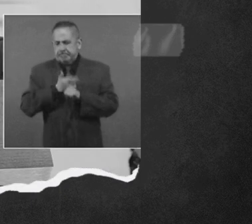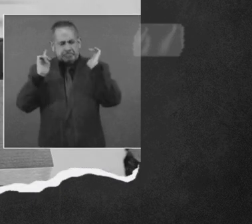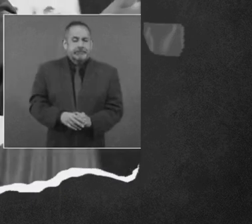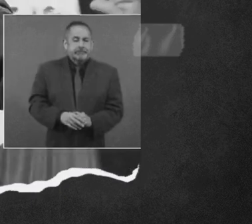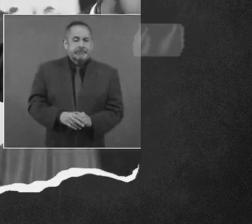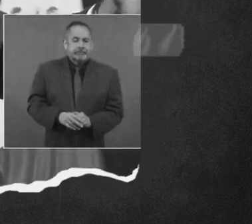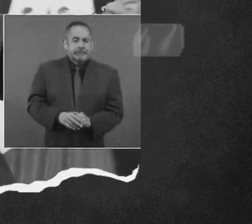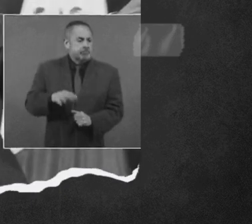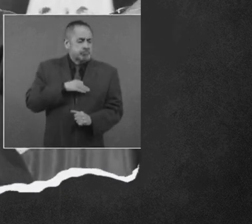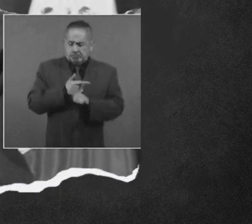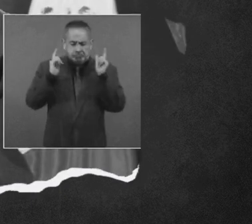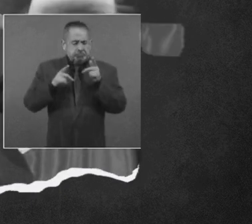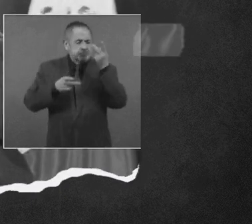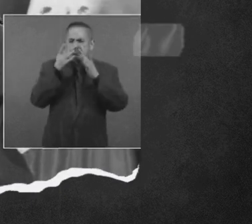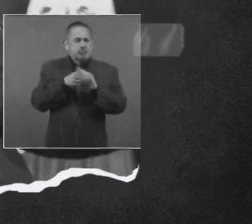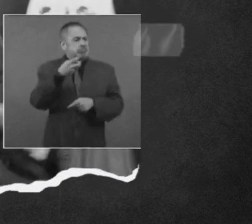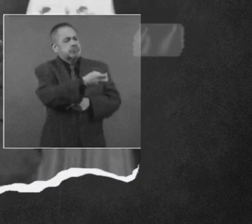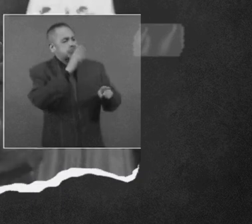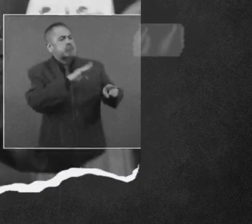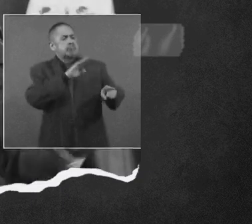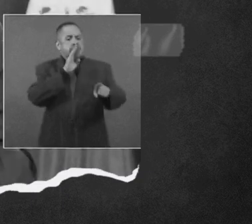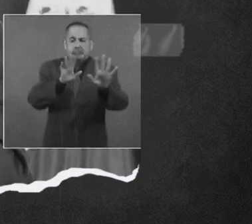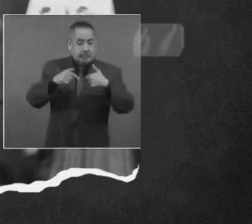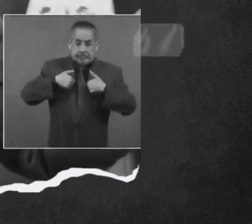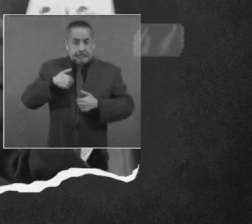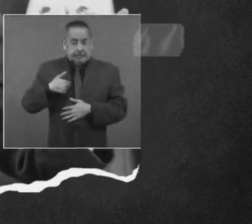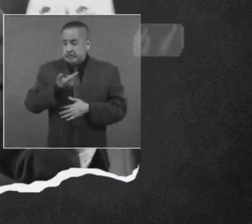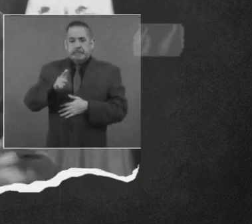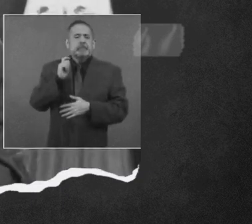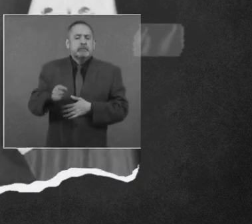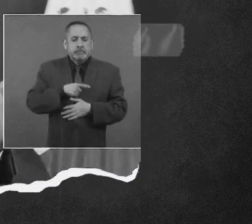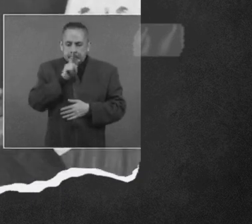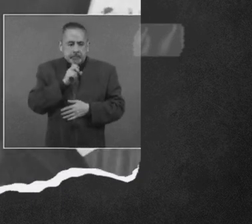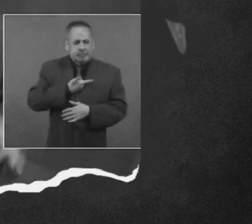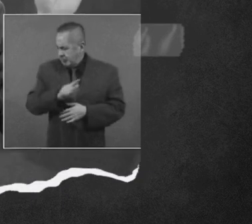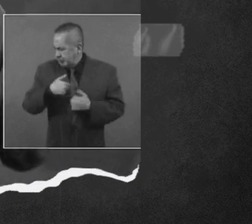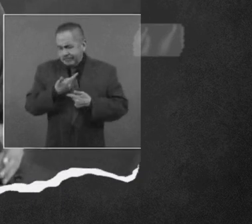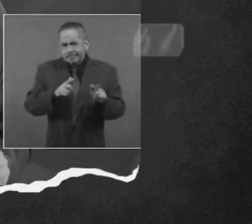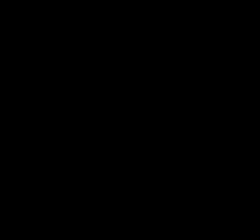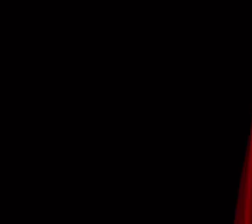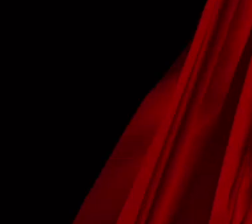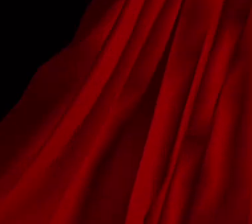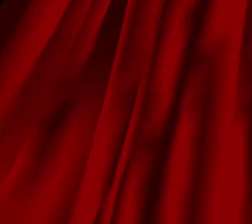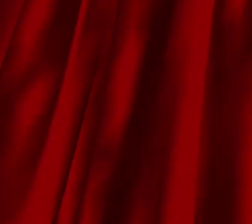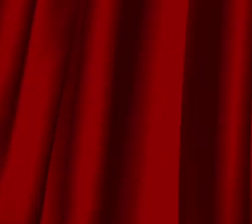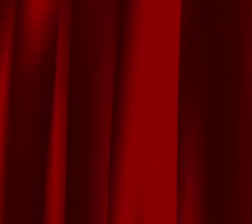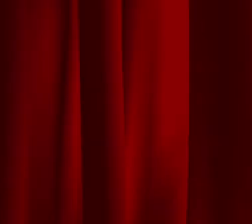si somos independientes, podemos hablar. De por sí, a mí no me gusta ser tapadera de nadie. Nunca lo he sido.